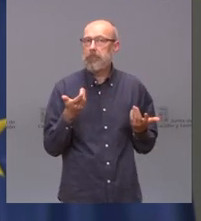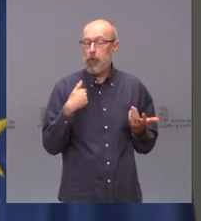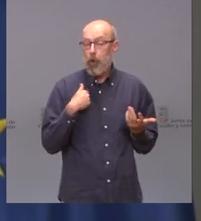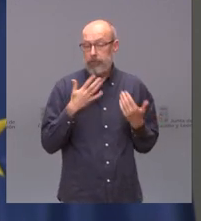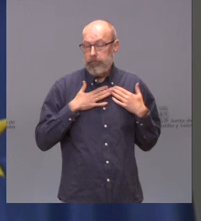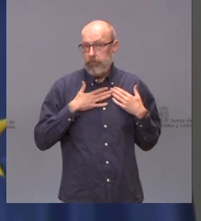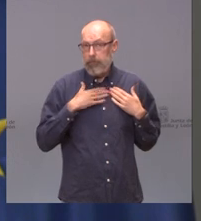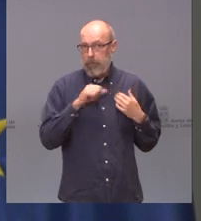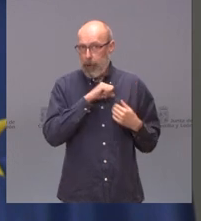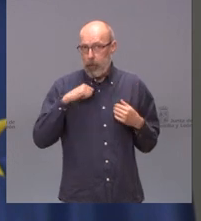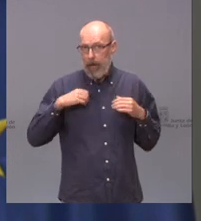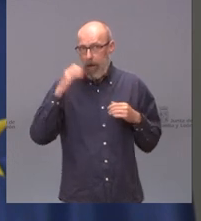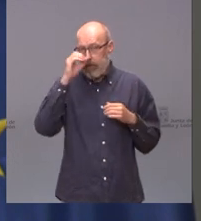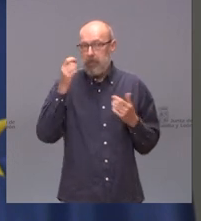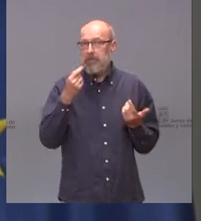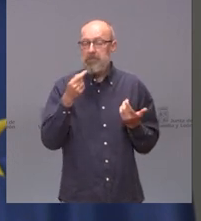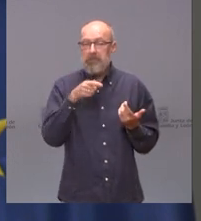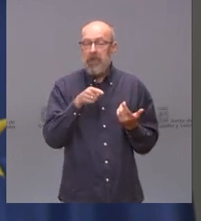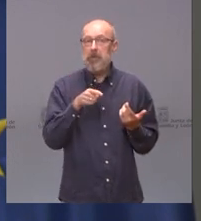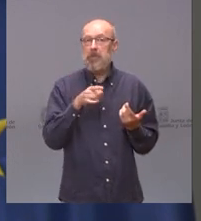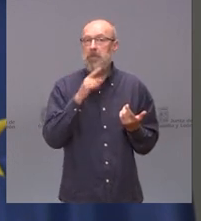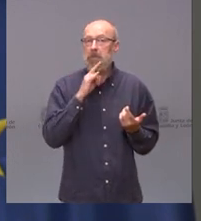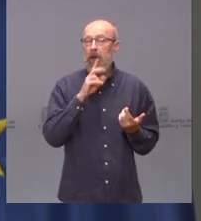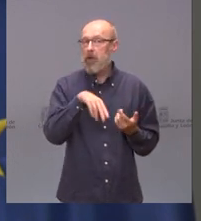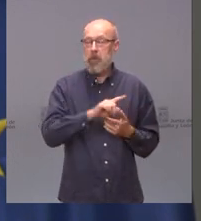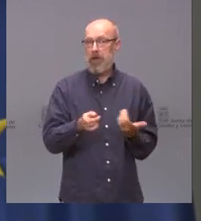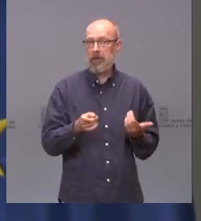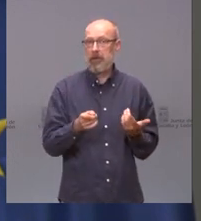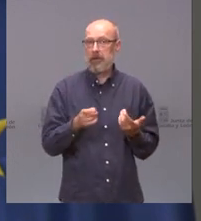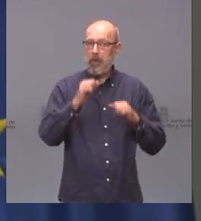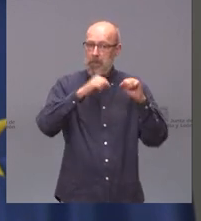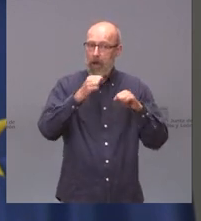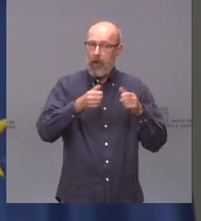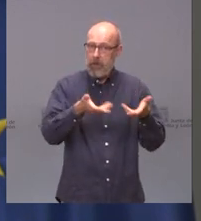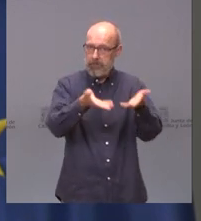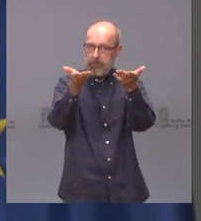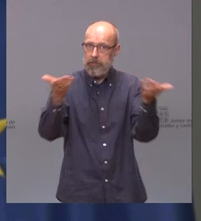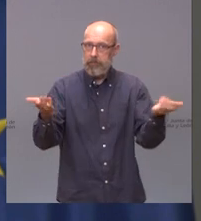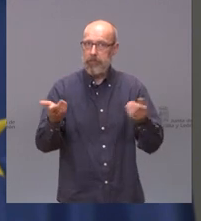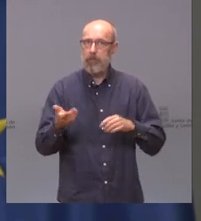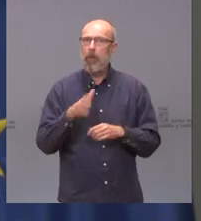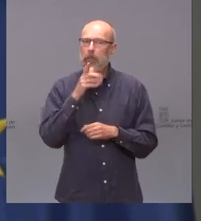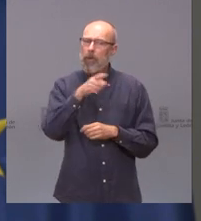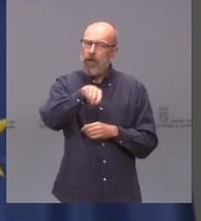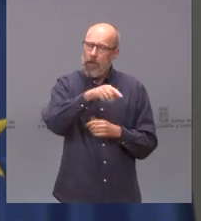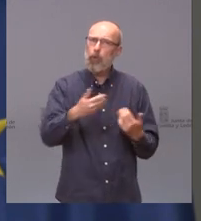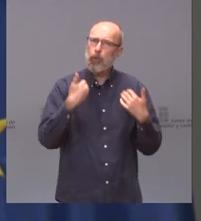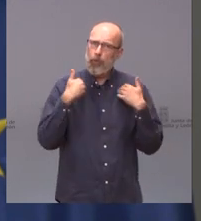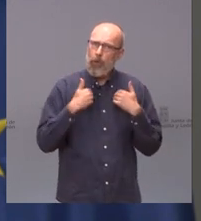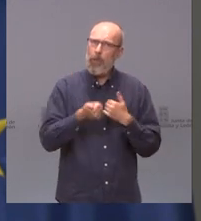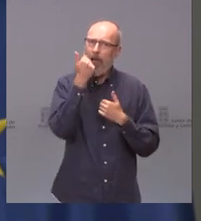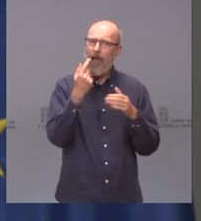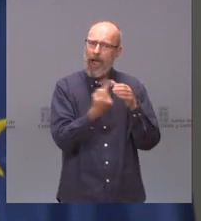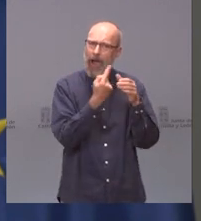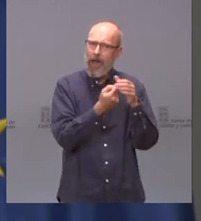personalmente no me parece un mal asunto también son las personas que más han sufrido que más aisladas han